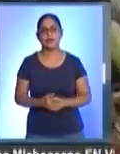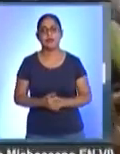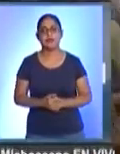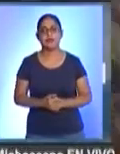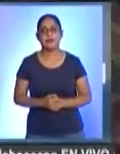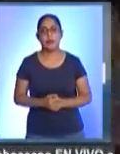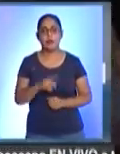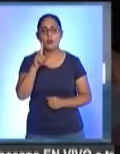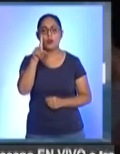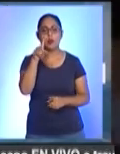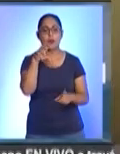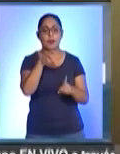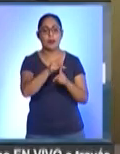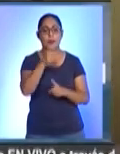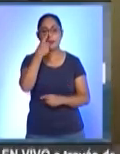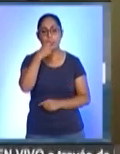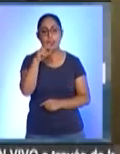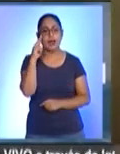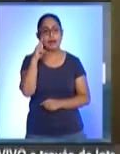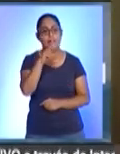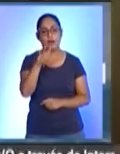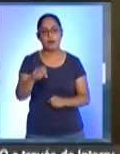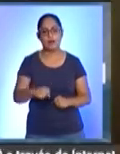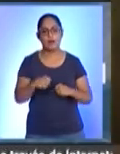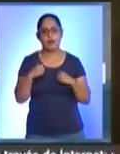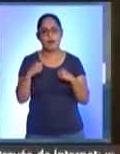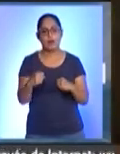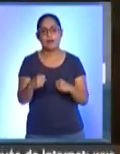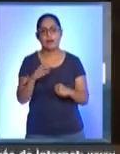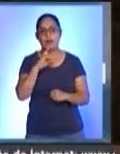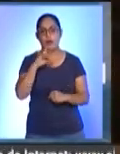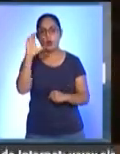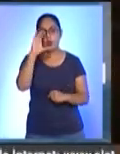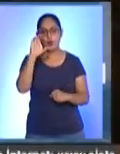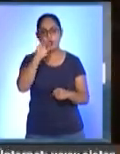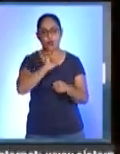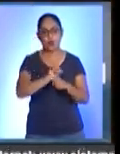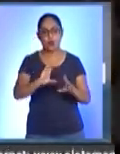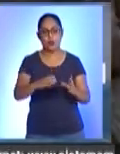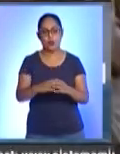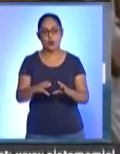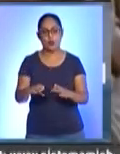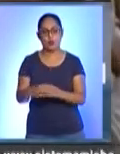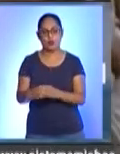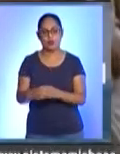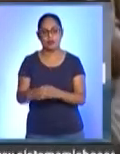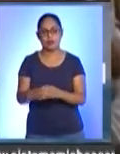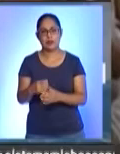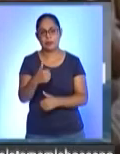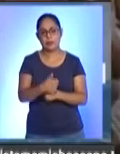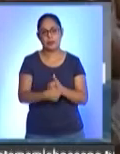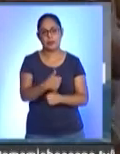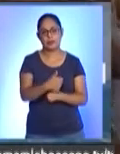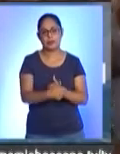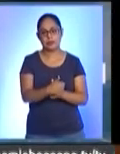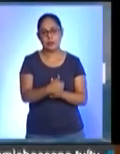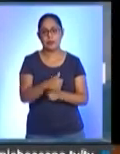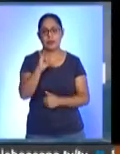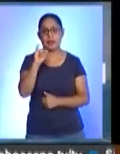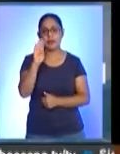Con el objetivo de visibilizar y fortalecer la cultura viva comunitaria como práctica cultural, el programa de cooperación